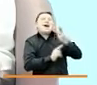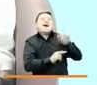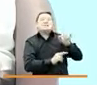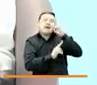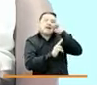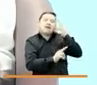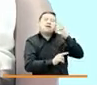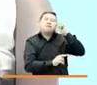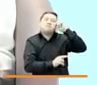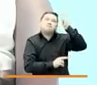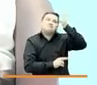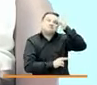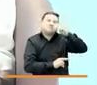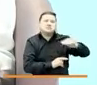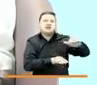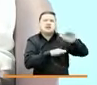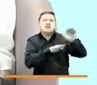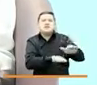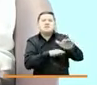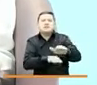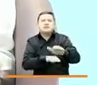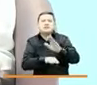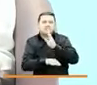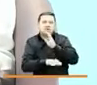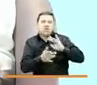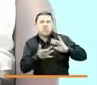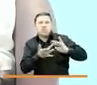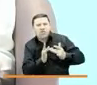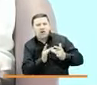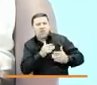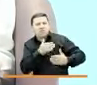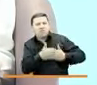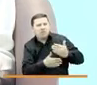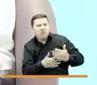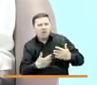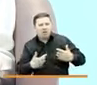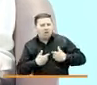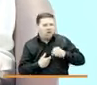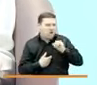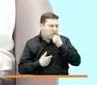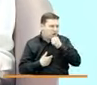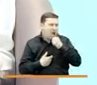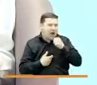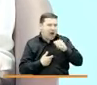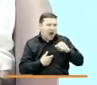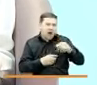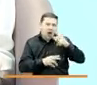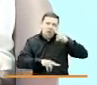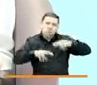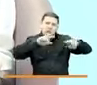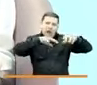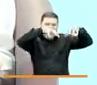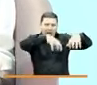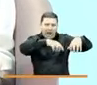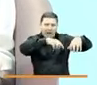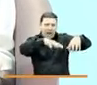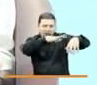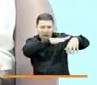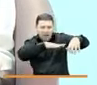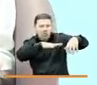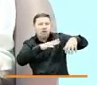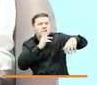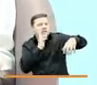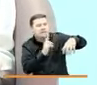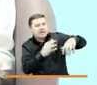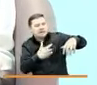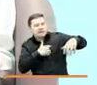van a estar representados los dolores, los procesos de sufrimiento, los procesos de superación de todos los